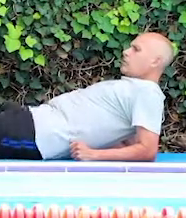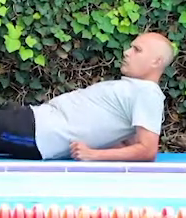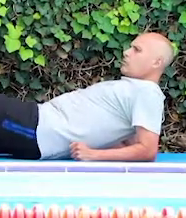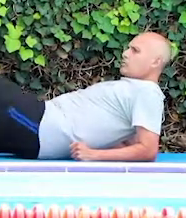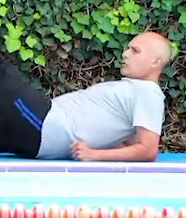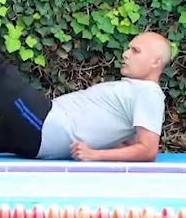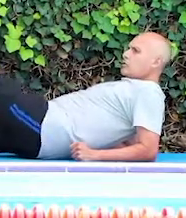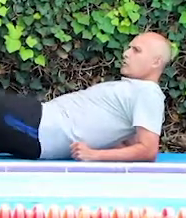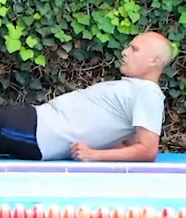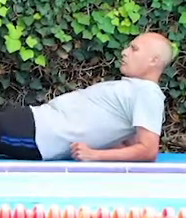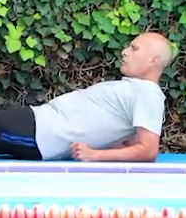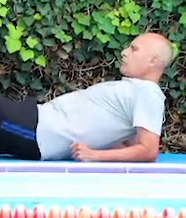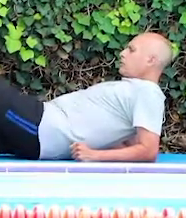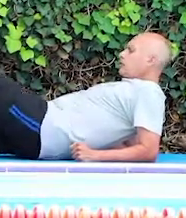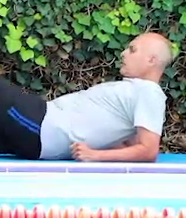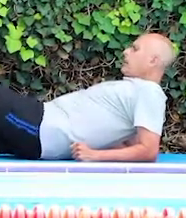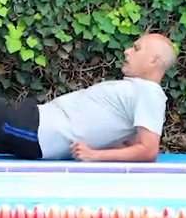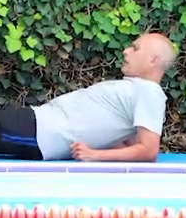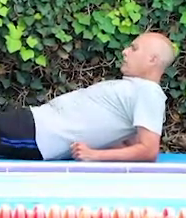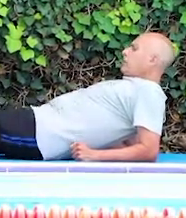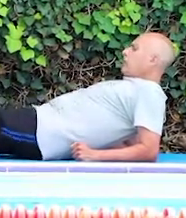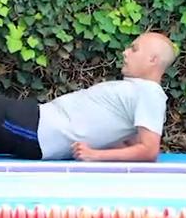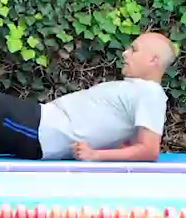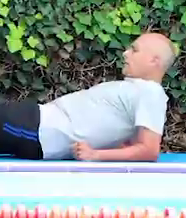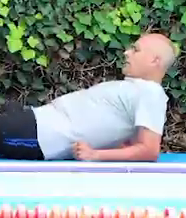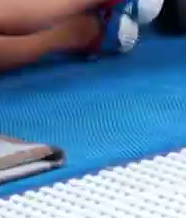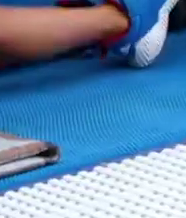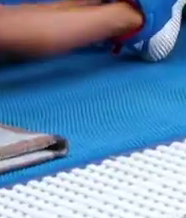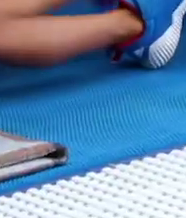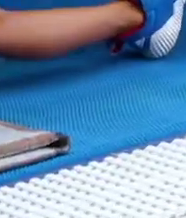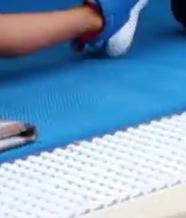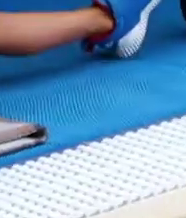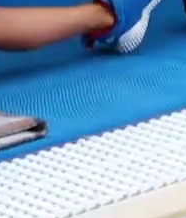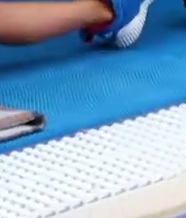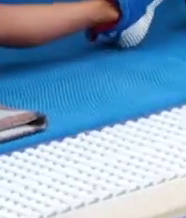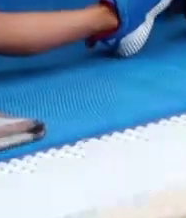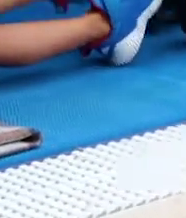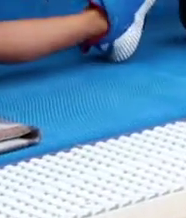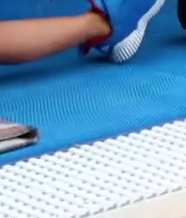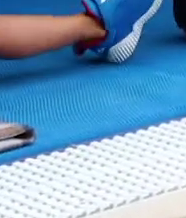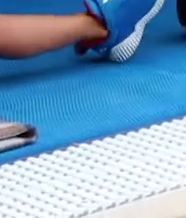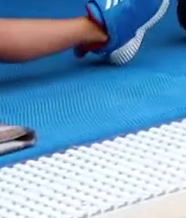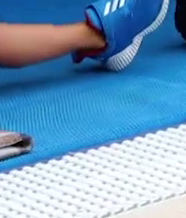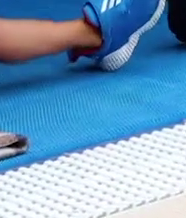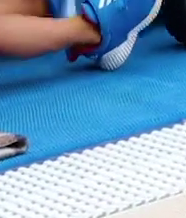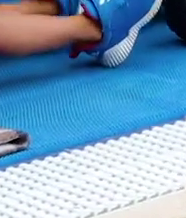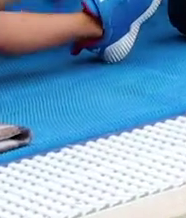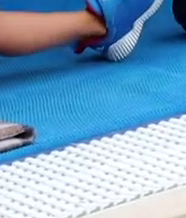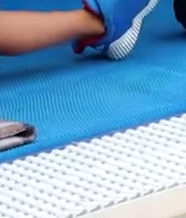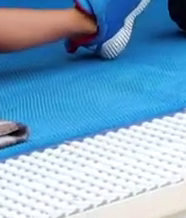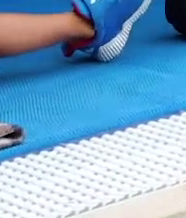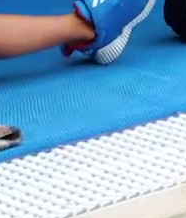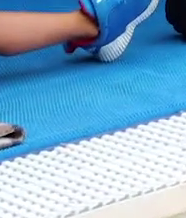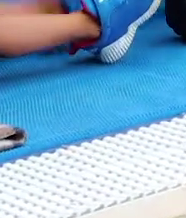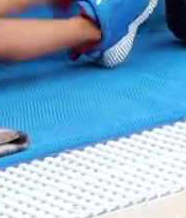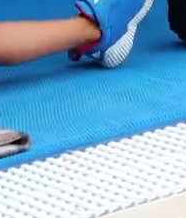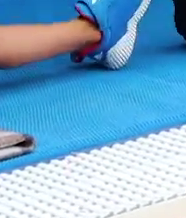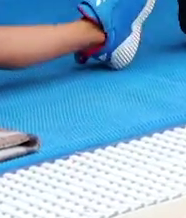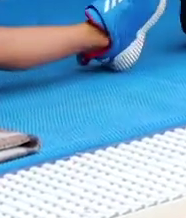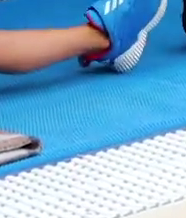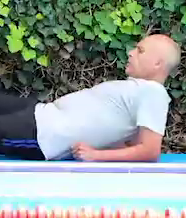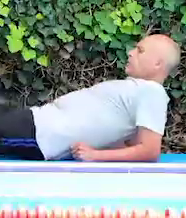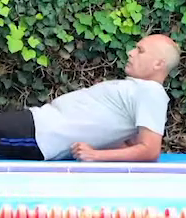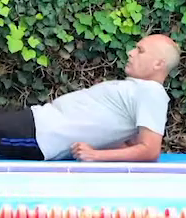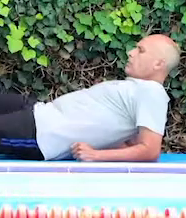cuatro, cinco, seis. Ahora la otra pierna. Una, dos. Muy bien. Estírala muy bien.